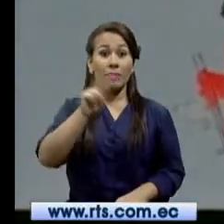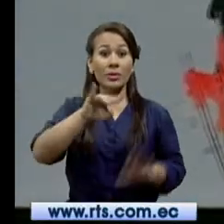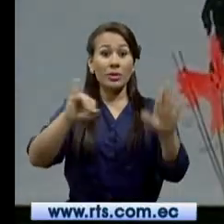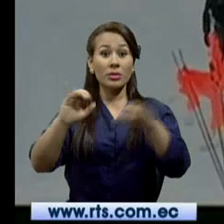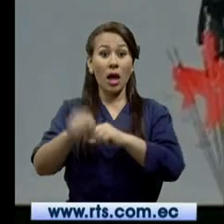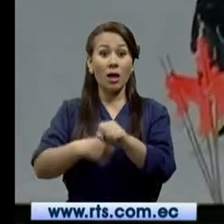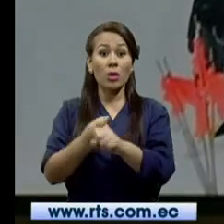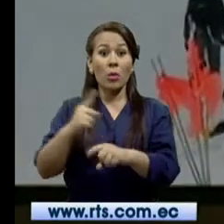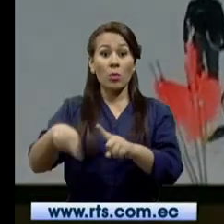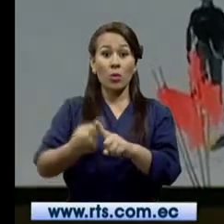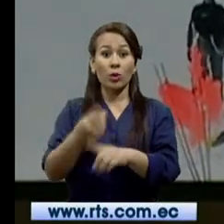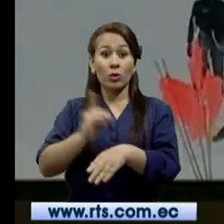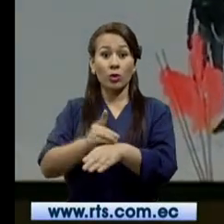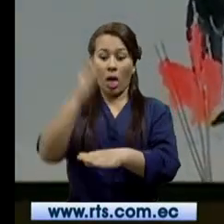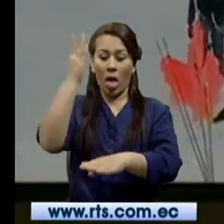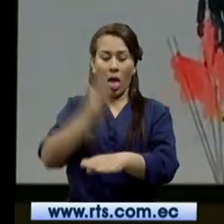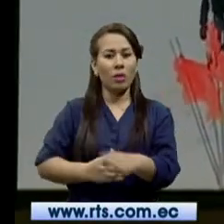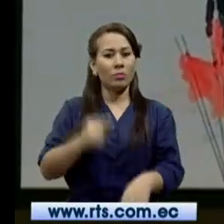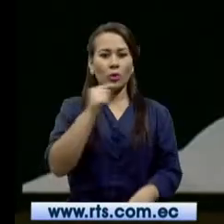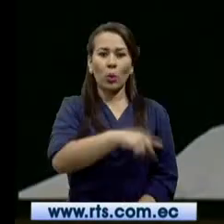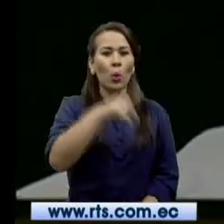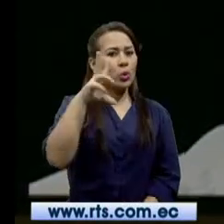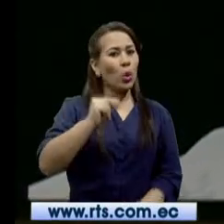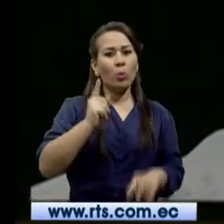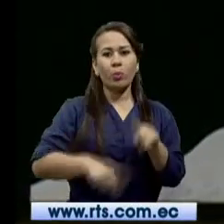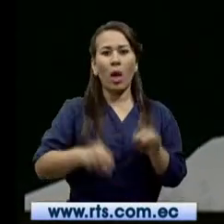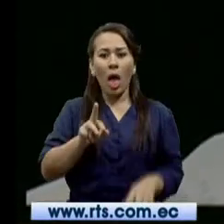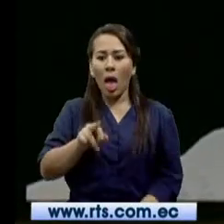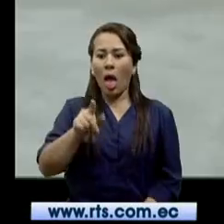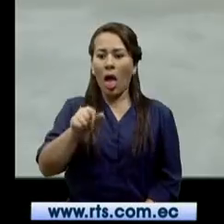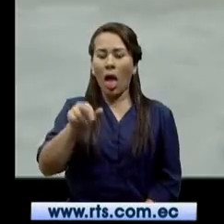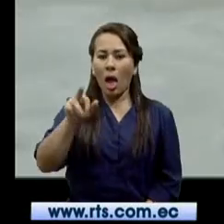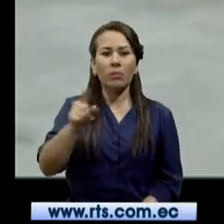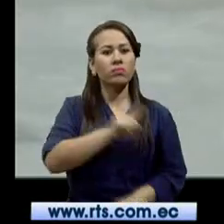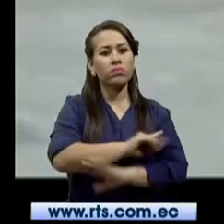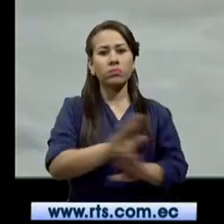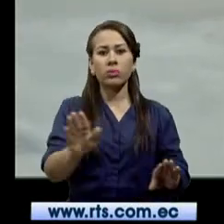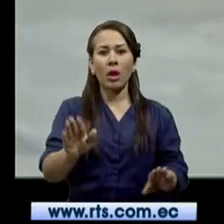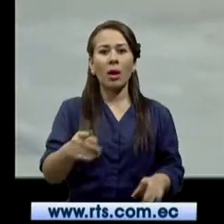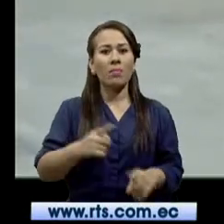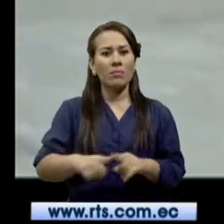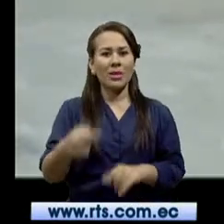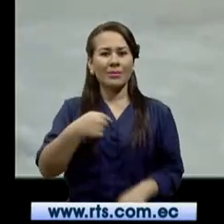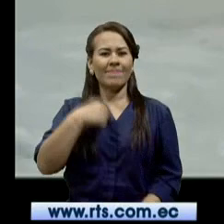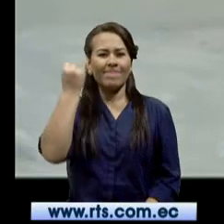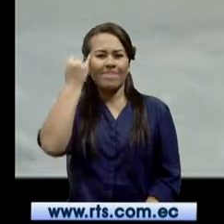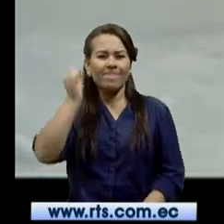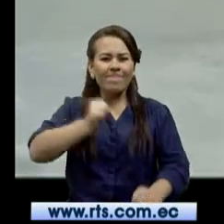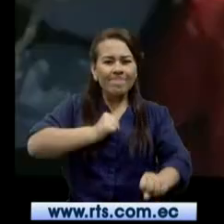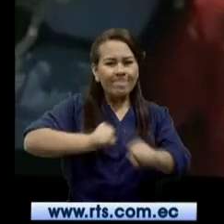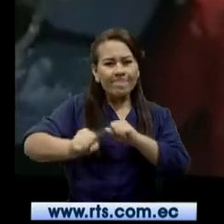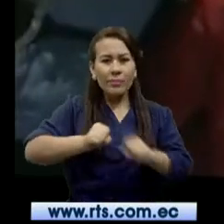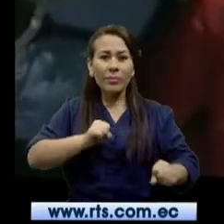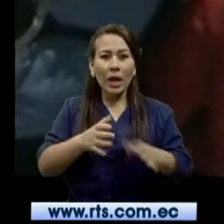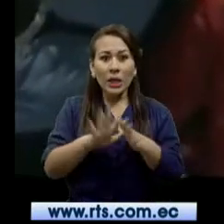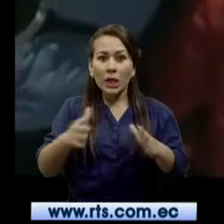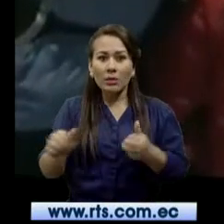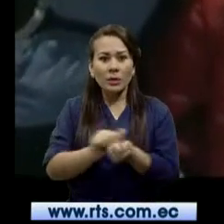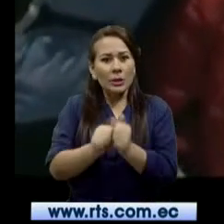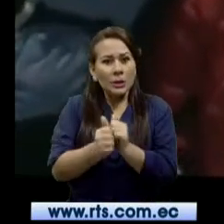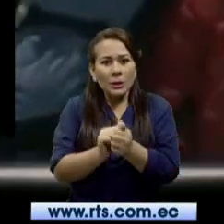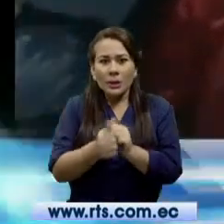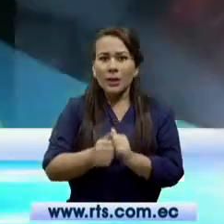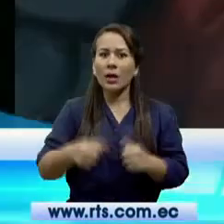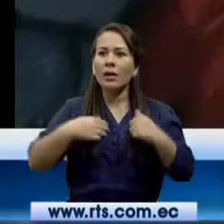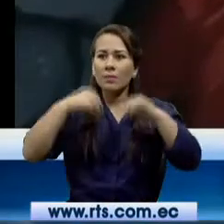Los médicos le aseguraron que no podría volver a coronar una montaña. Pero gracias a su tenacidad y disciplina, este año se